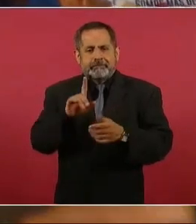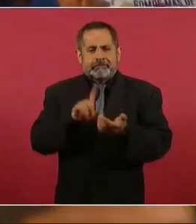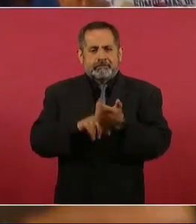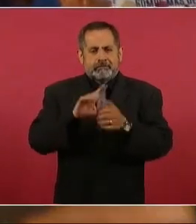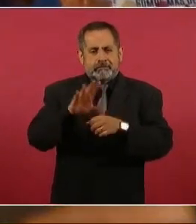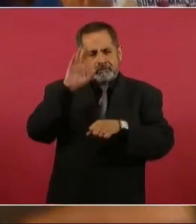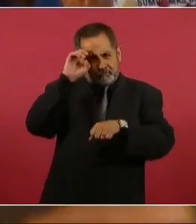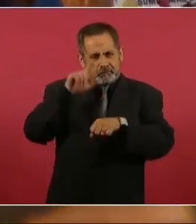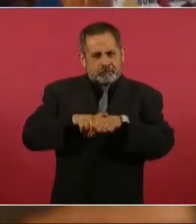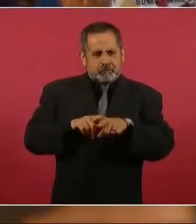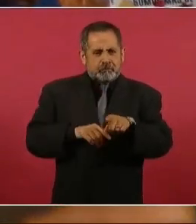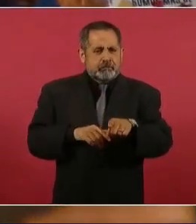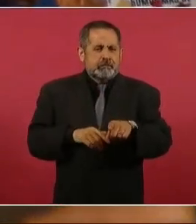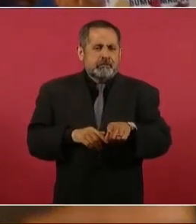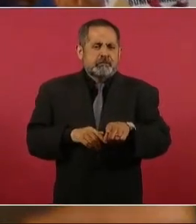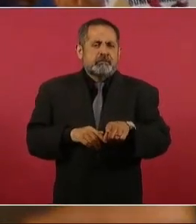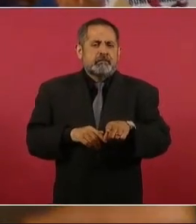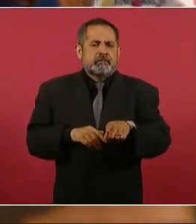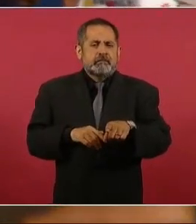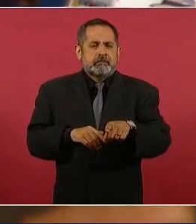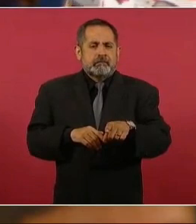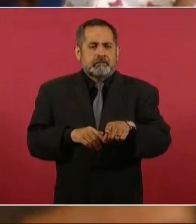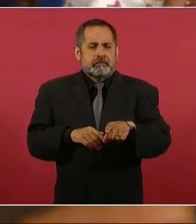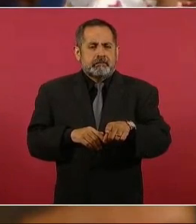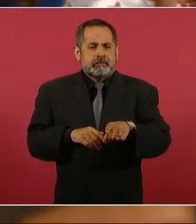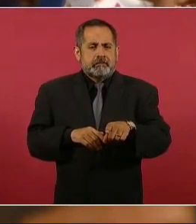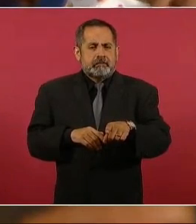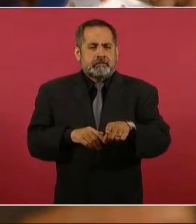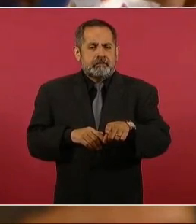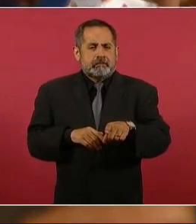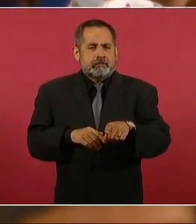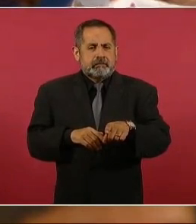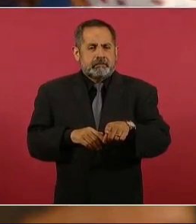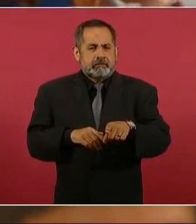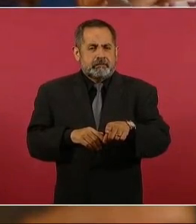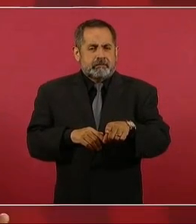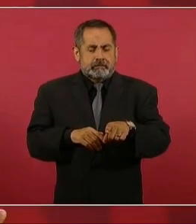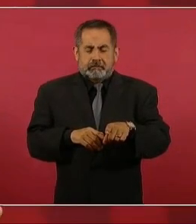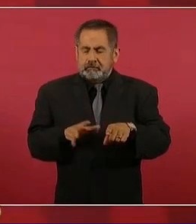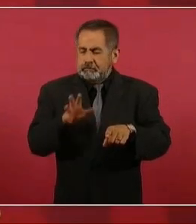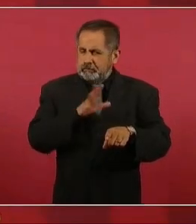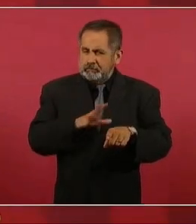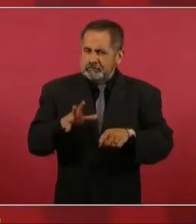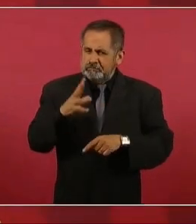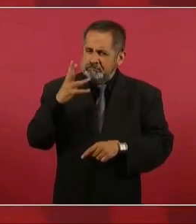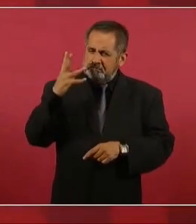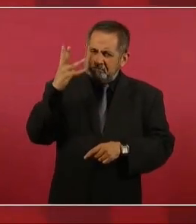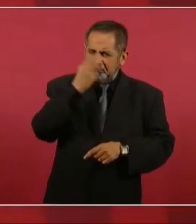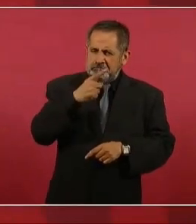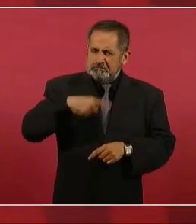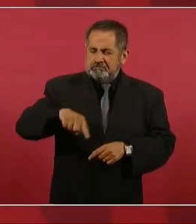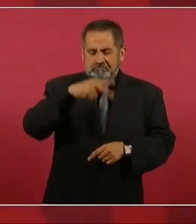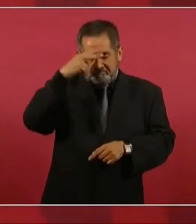más extraordinarias de México